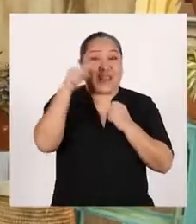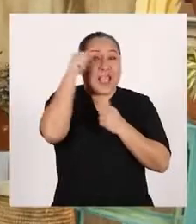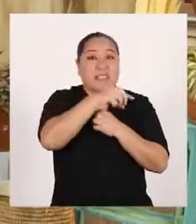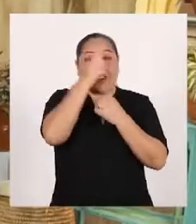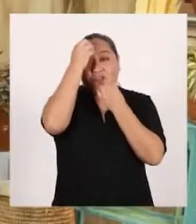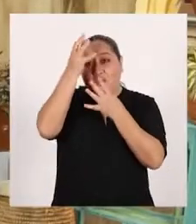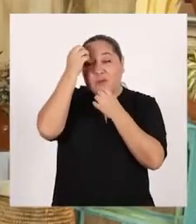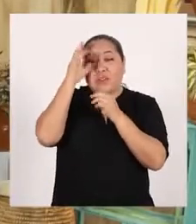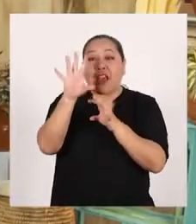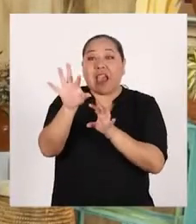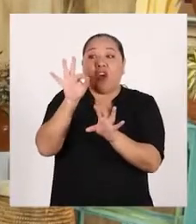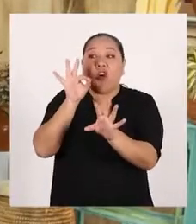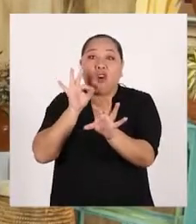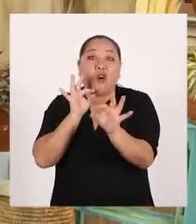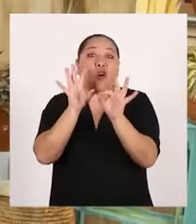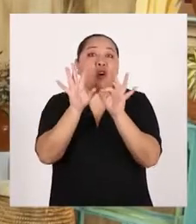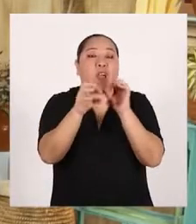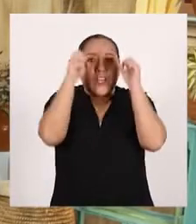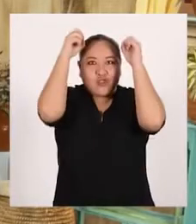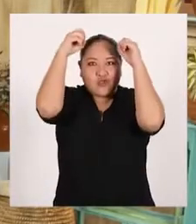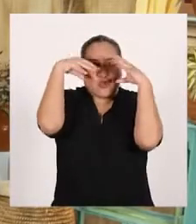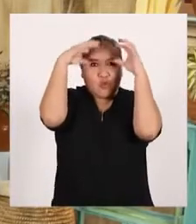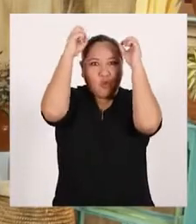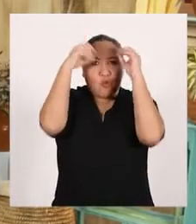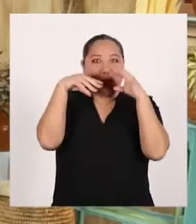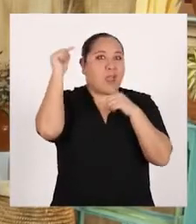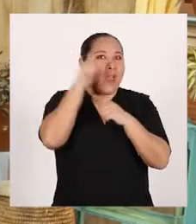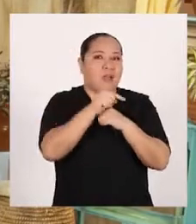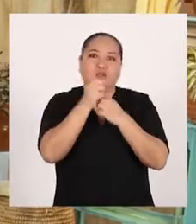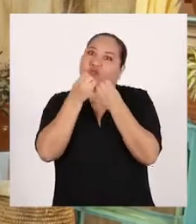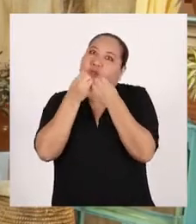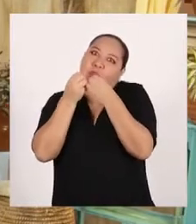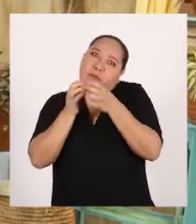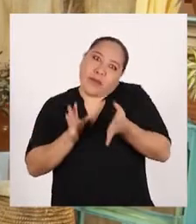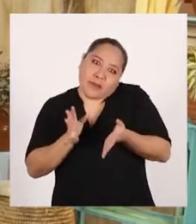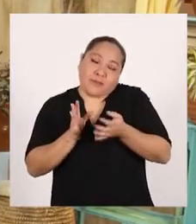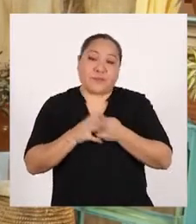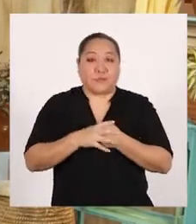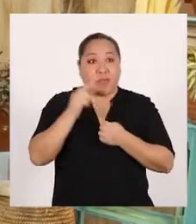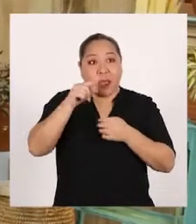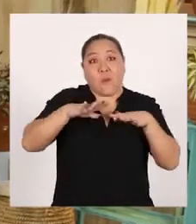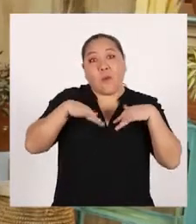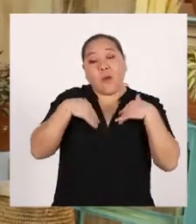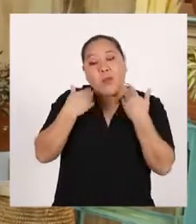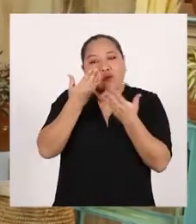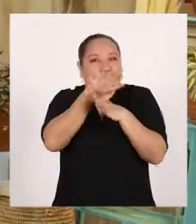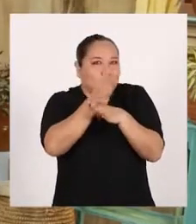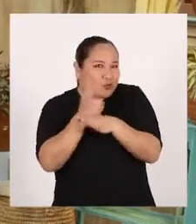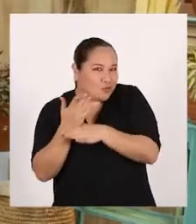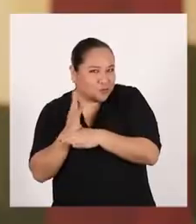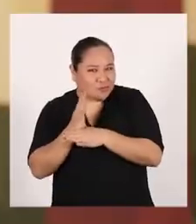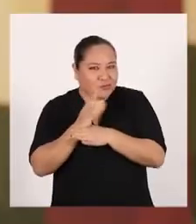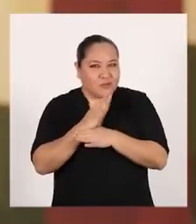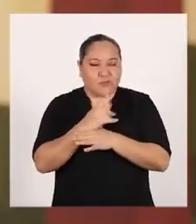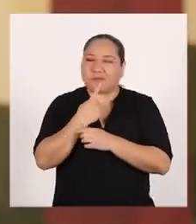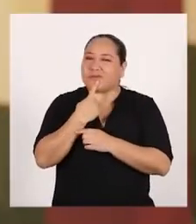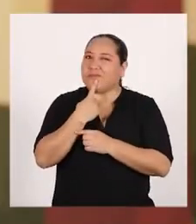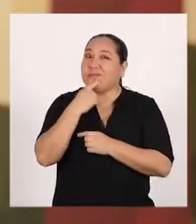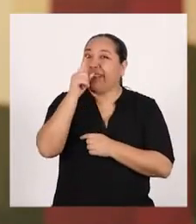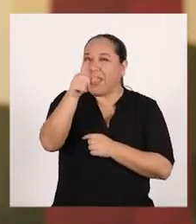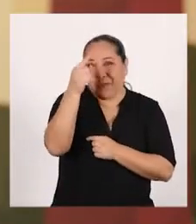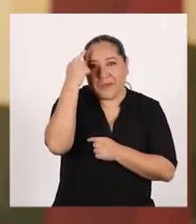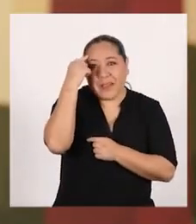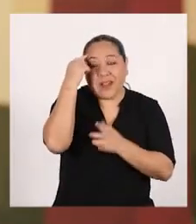información que encontramos acerca de las lluvias no se pierde. Y la podemos compartir. ¿Qué les